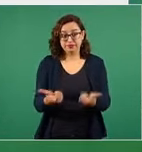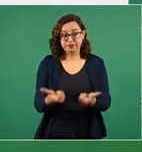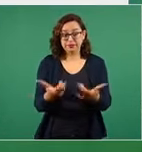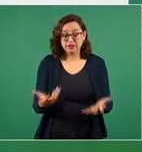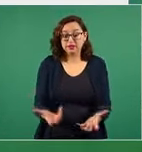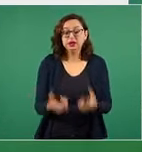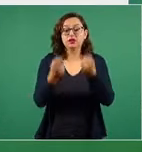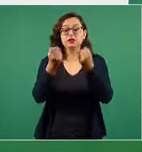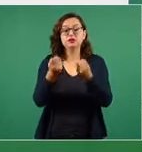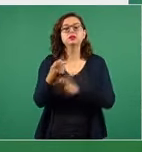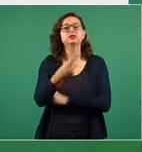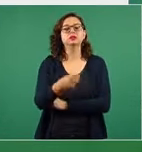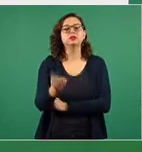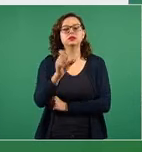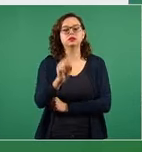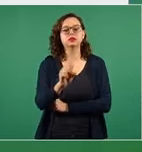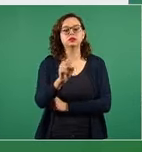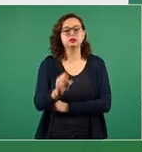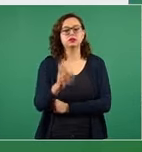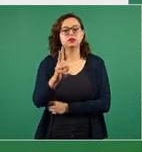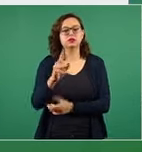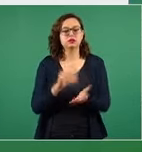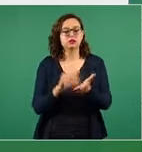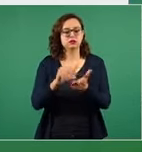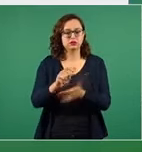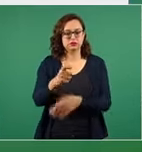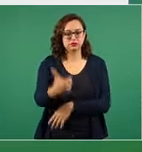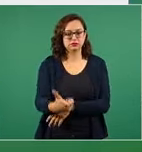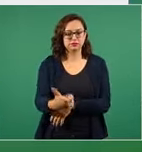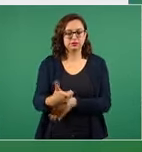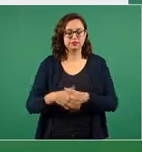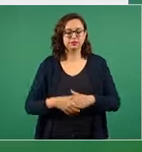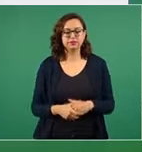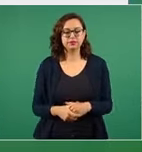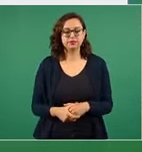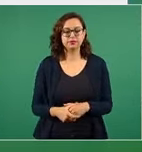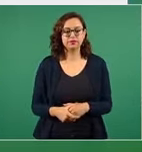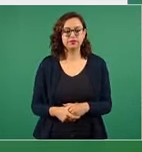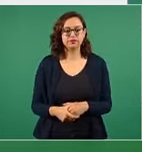164 millones de pesos así